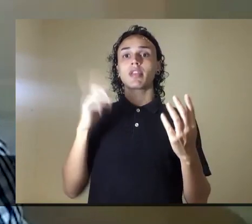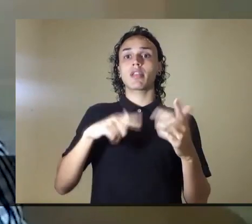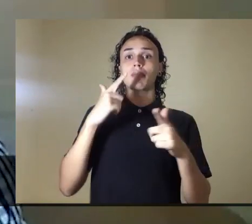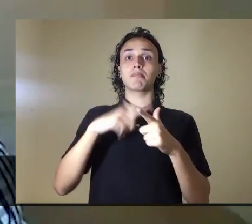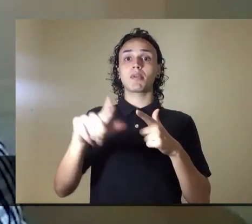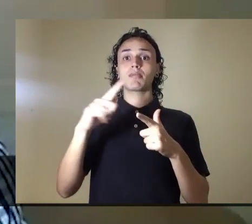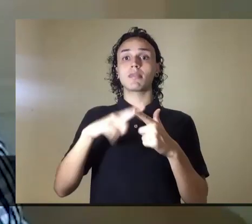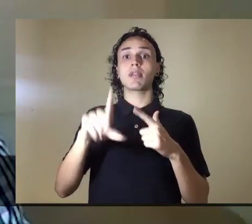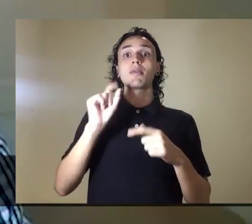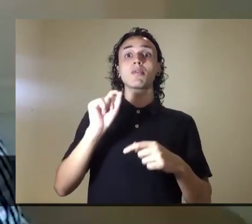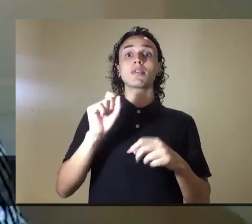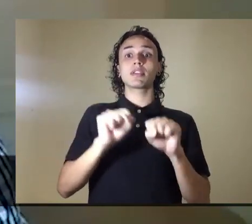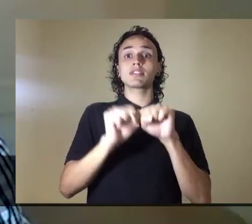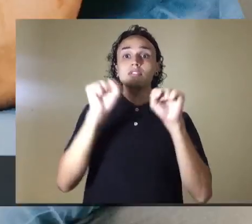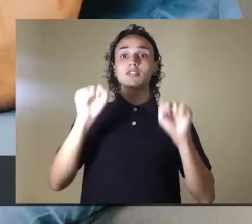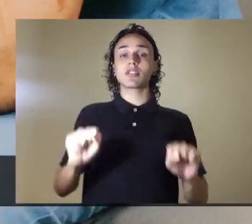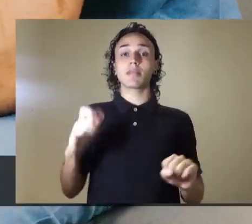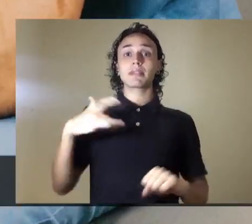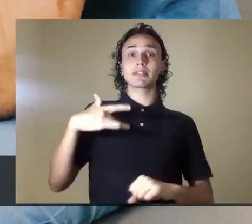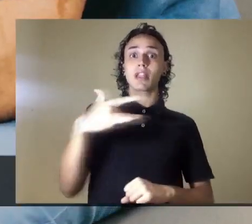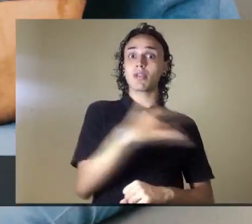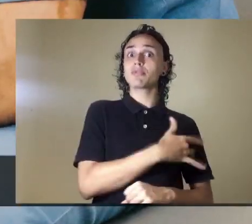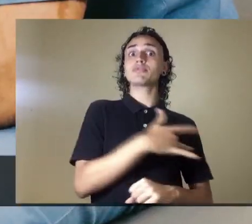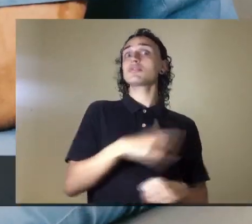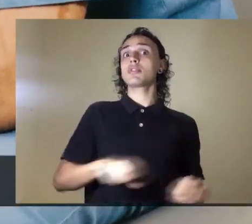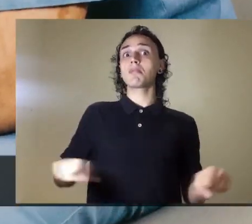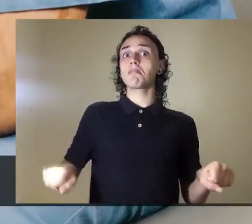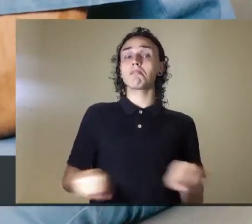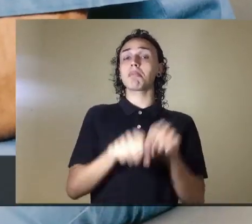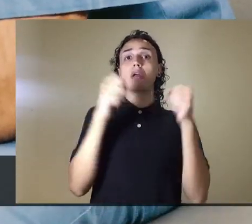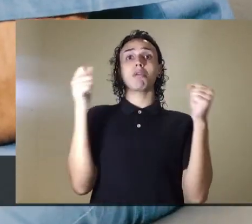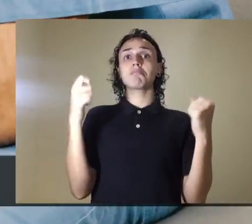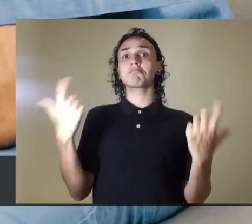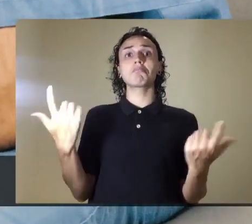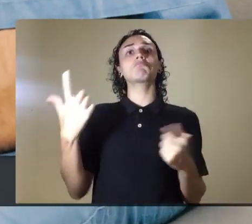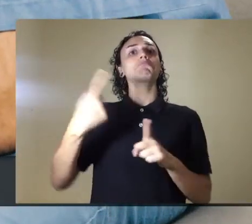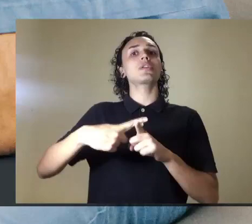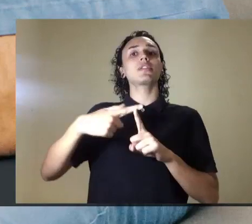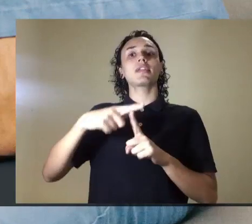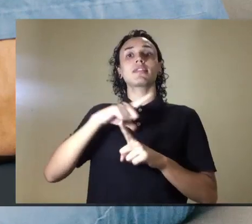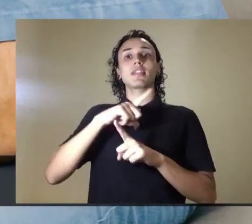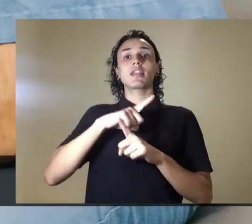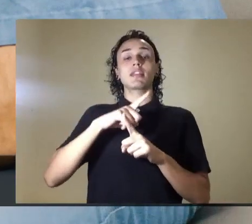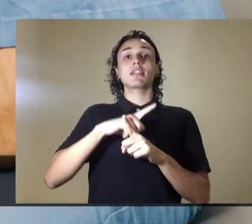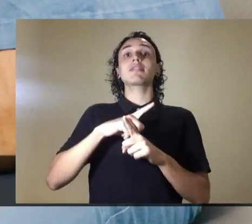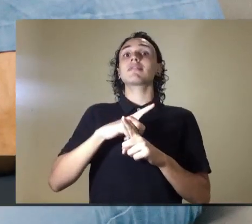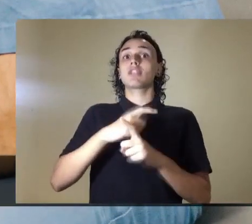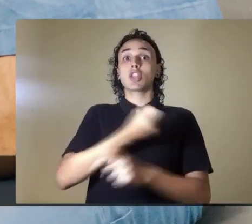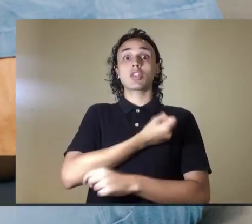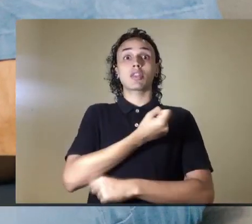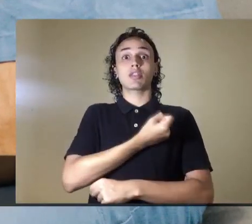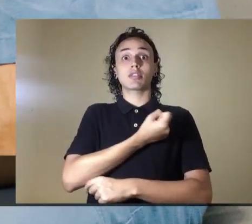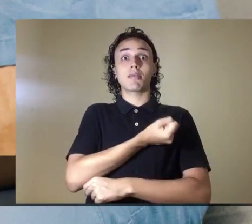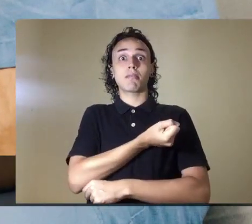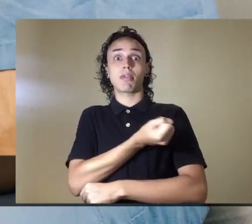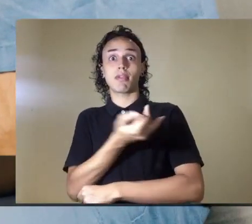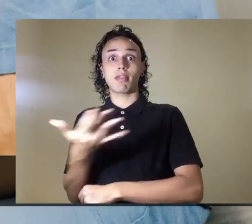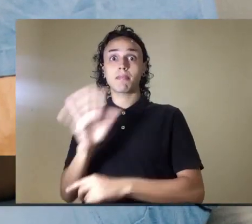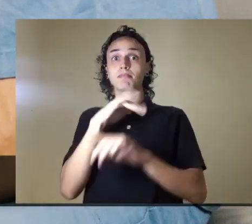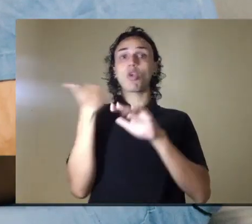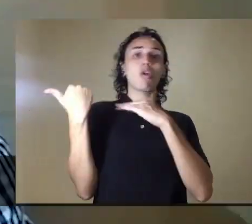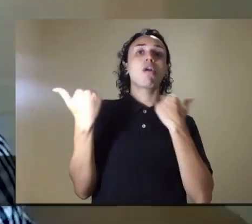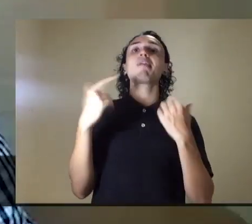sistemas sanitarios, porque lleva un aumento de la mortalidad de forma directa, pero también